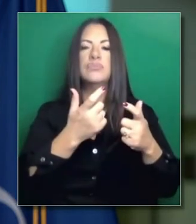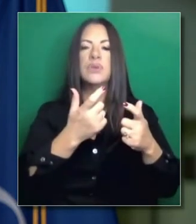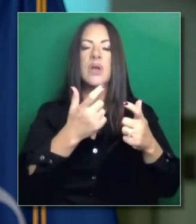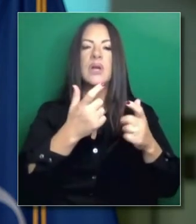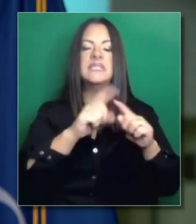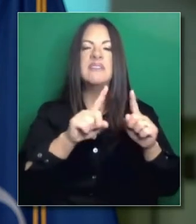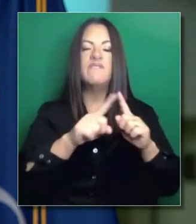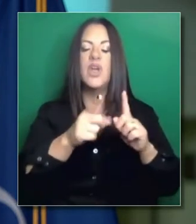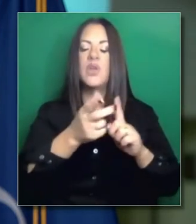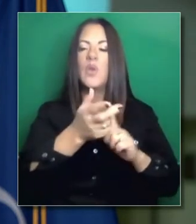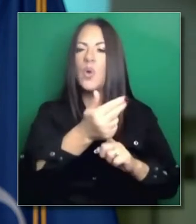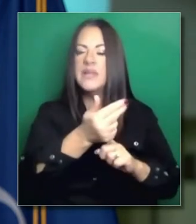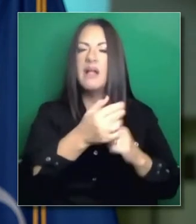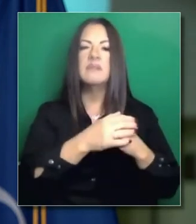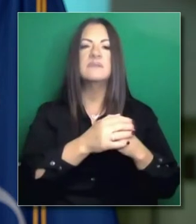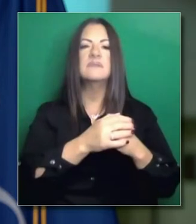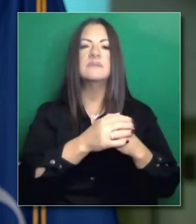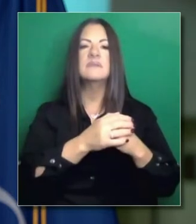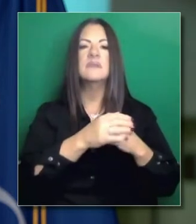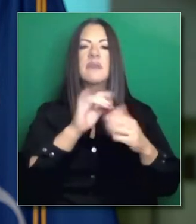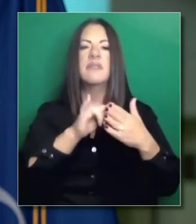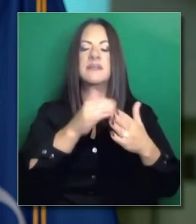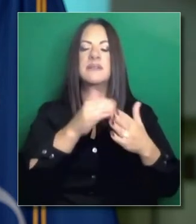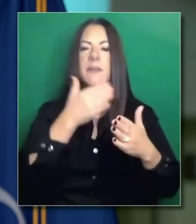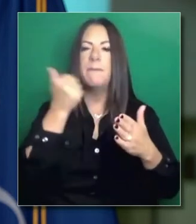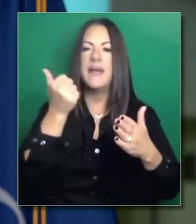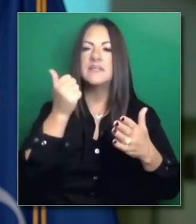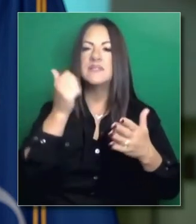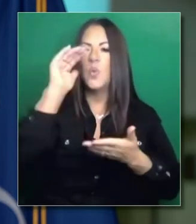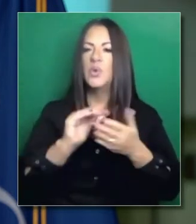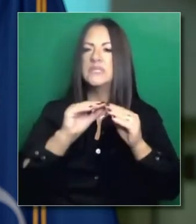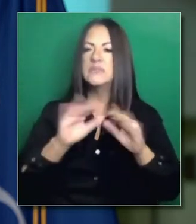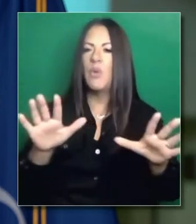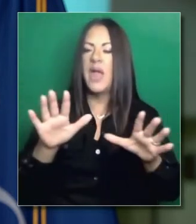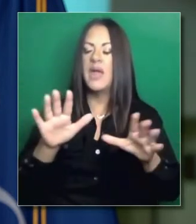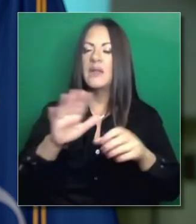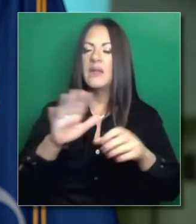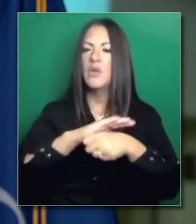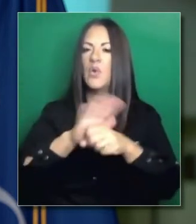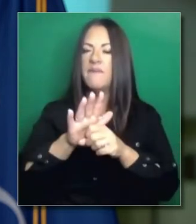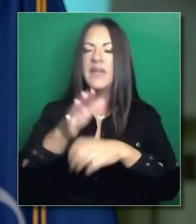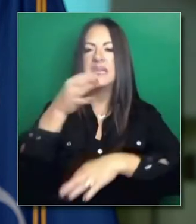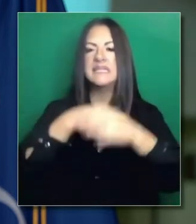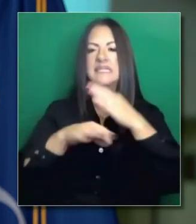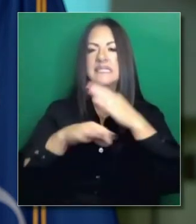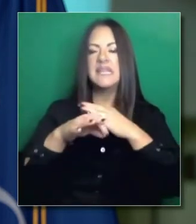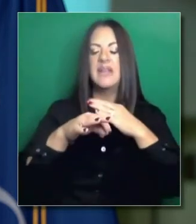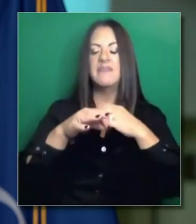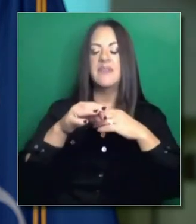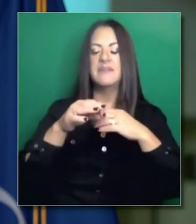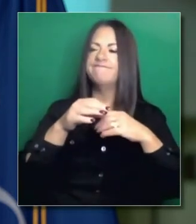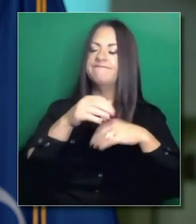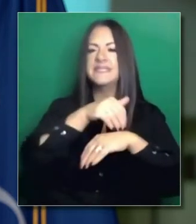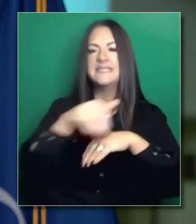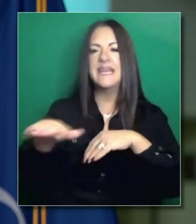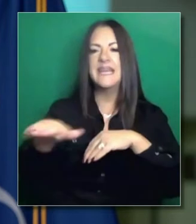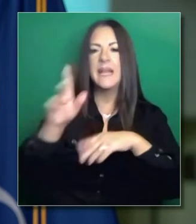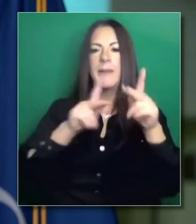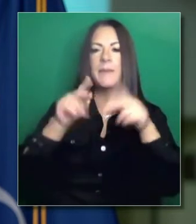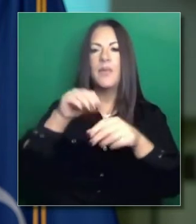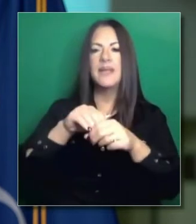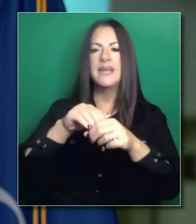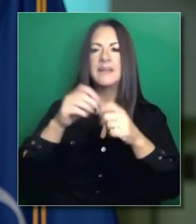De aglomeraciones mayores en cuanto a la propagación de la enfermedad. Y es una de las mejores prácticas que también estamos socializando con los alcaldes.